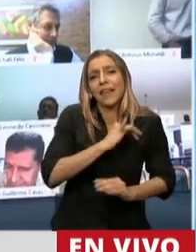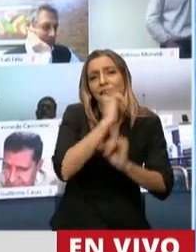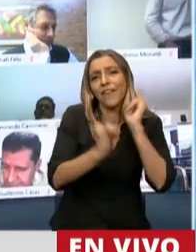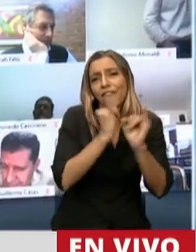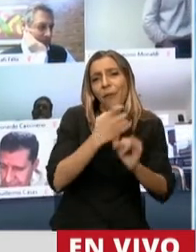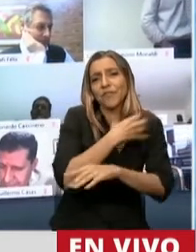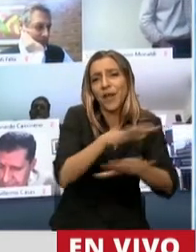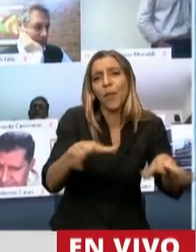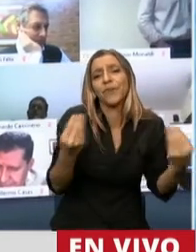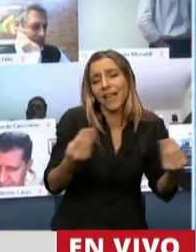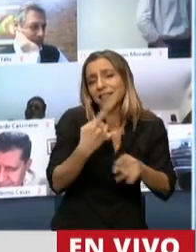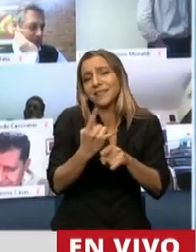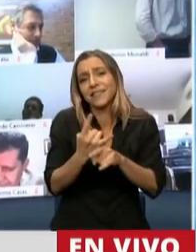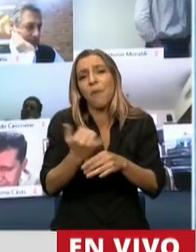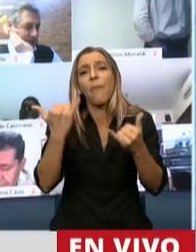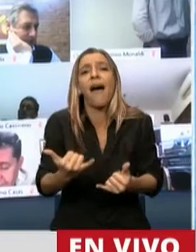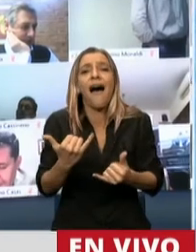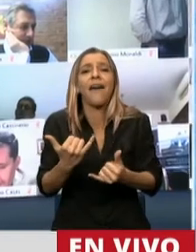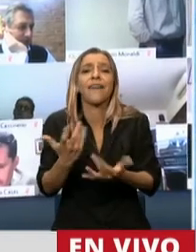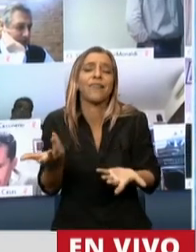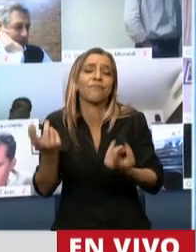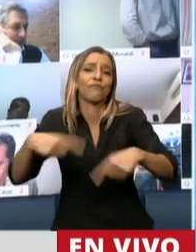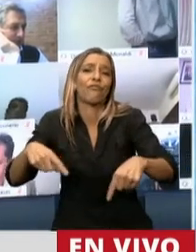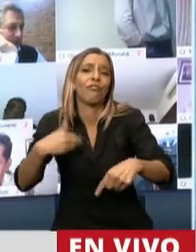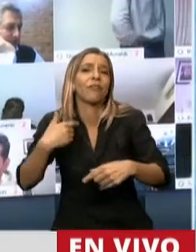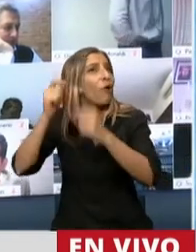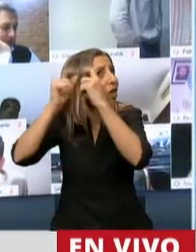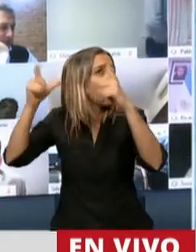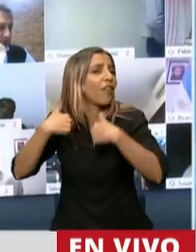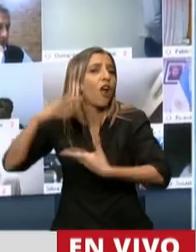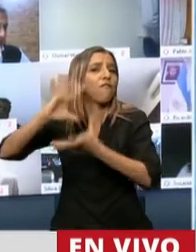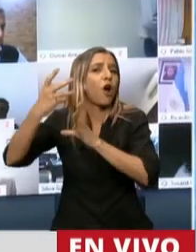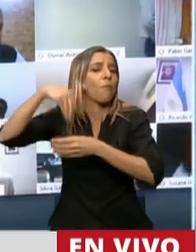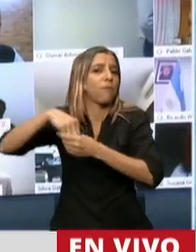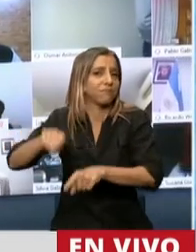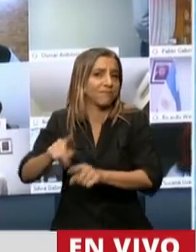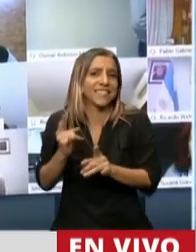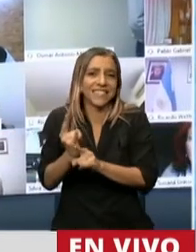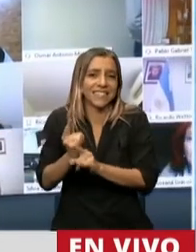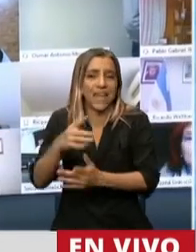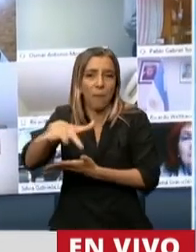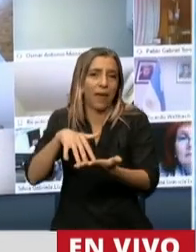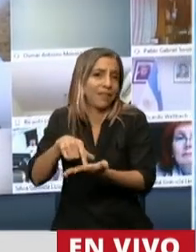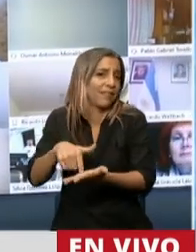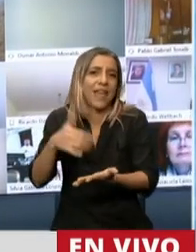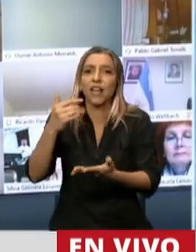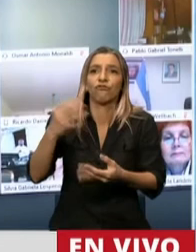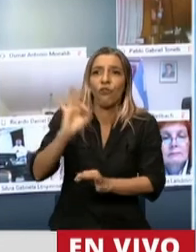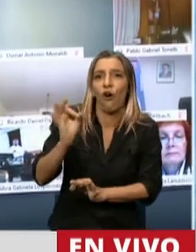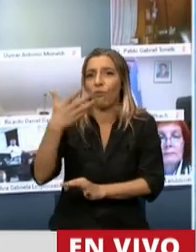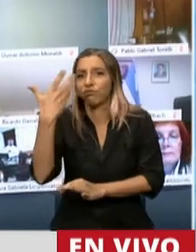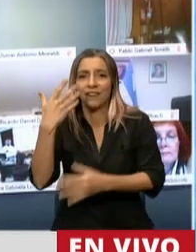discursos neutros, todos los discursos son discursos ideológicos. El tema es qué ideología hay detrás de cada proyecto.